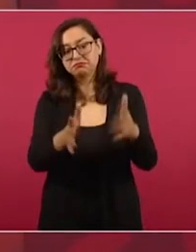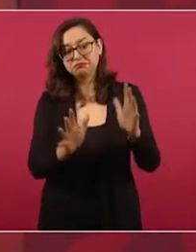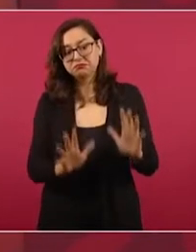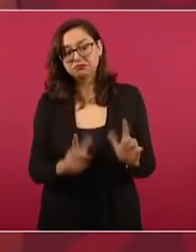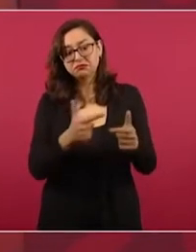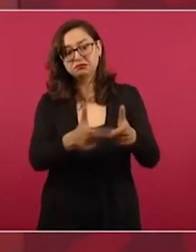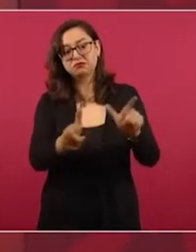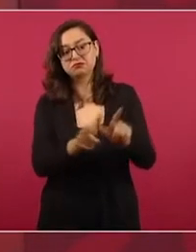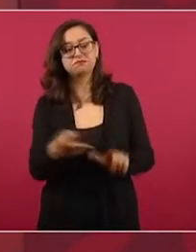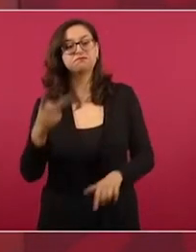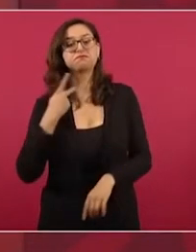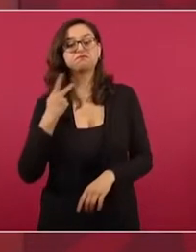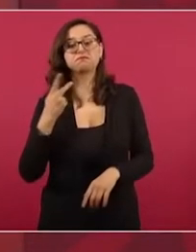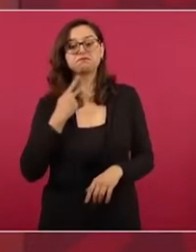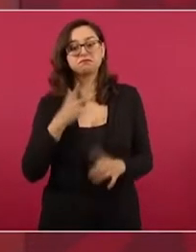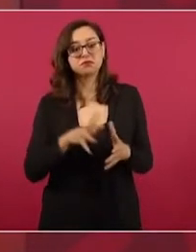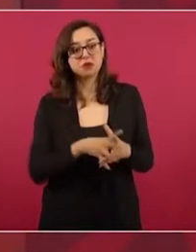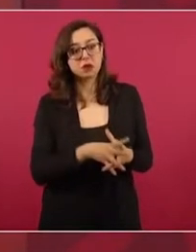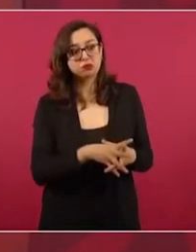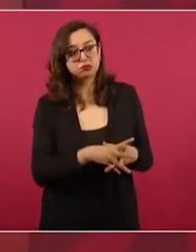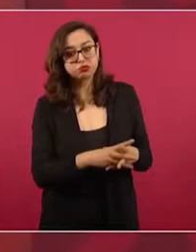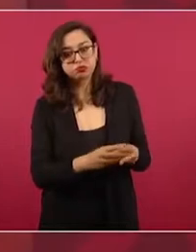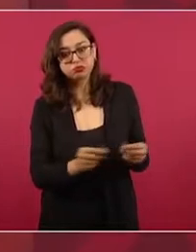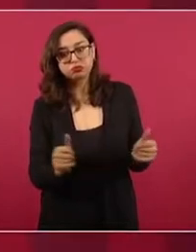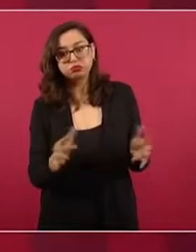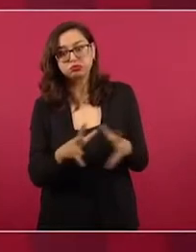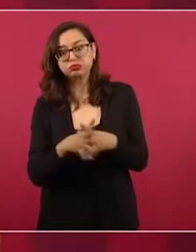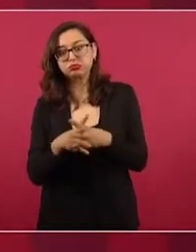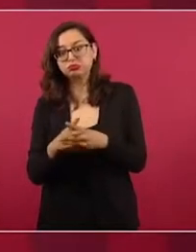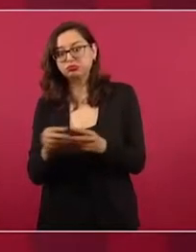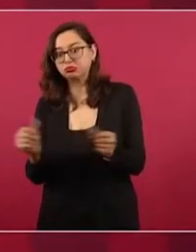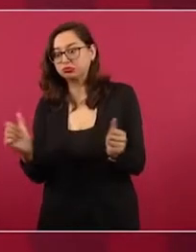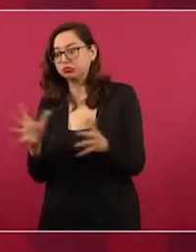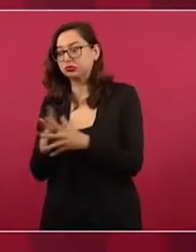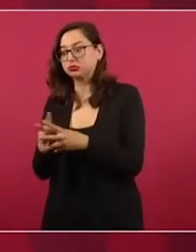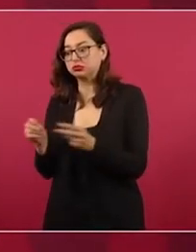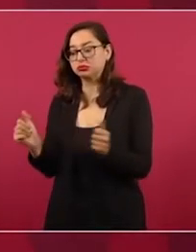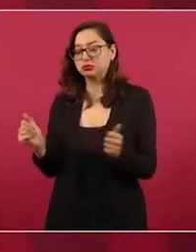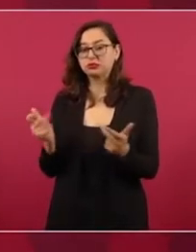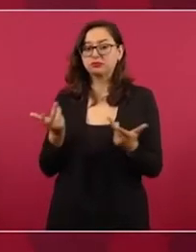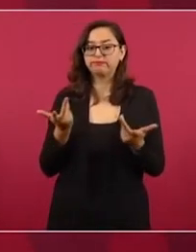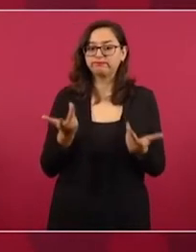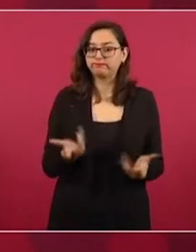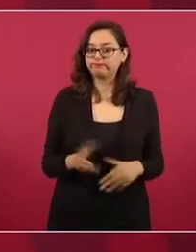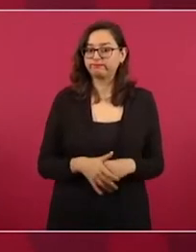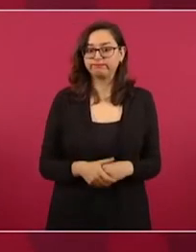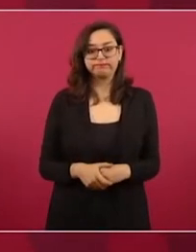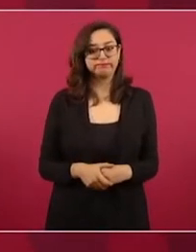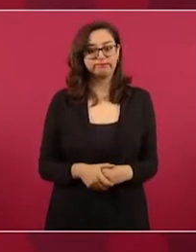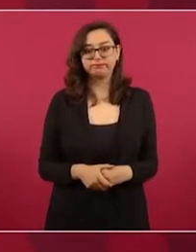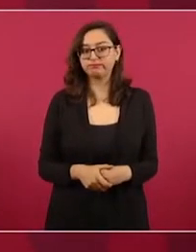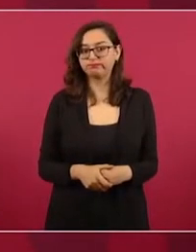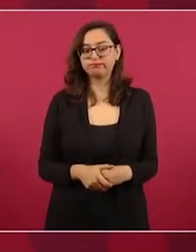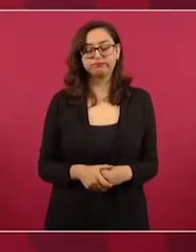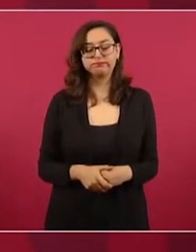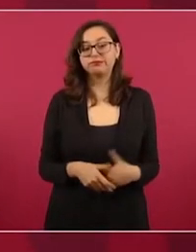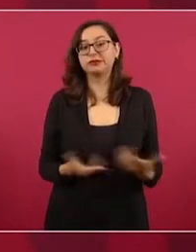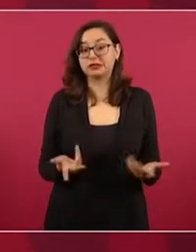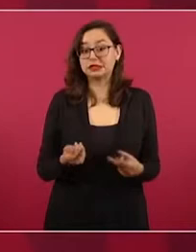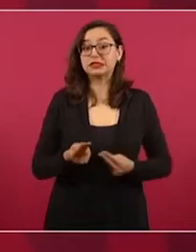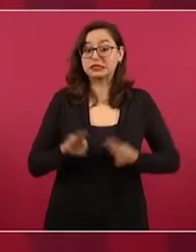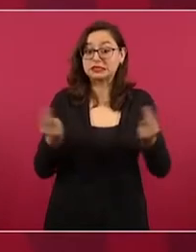de las organizaciones políticas, se requiere de